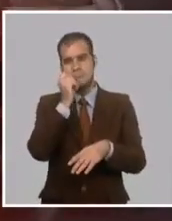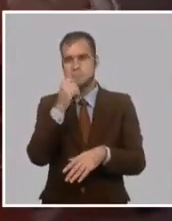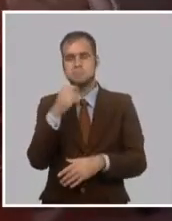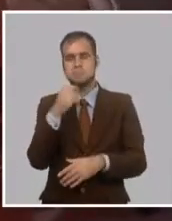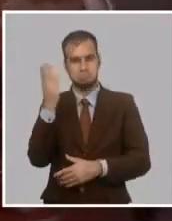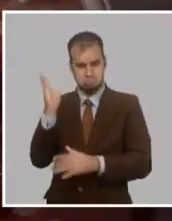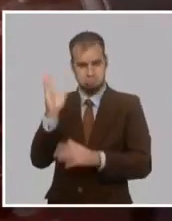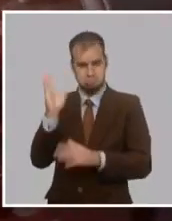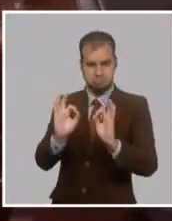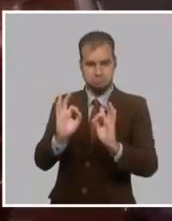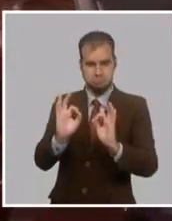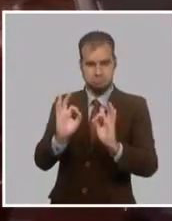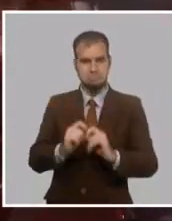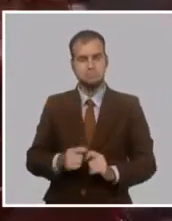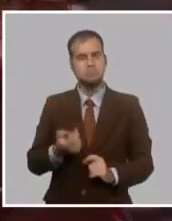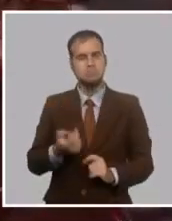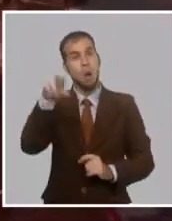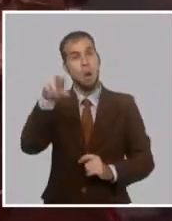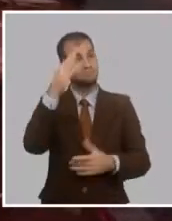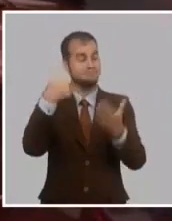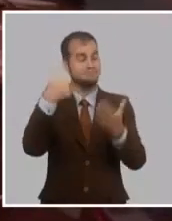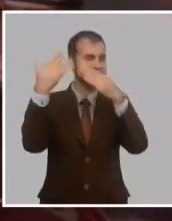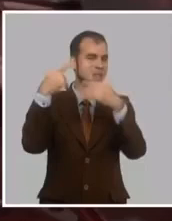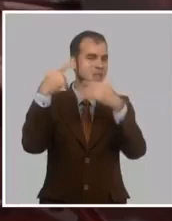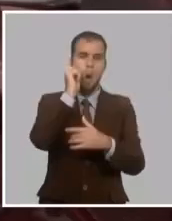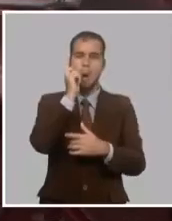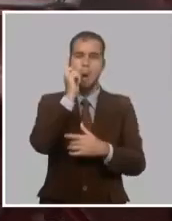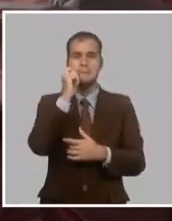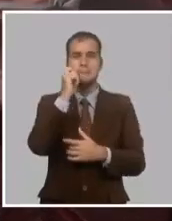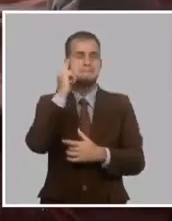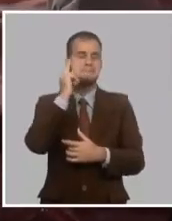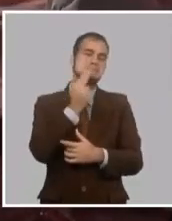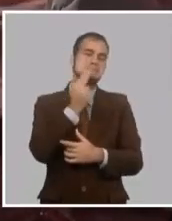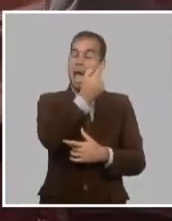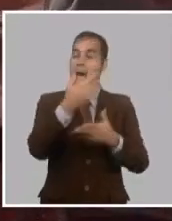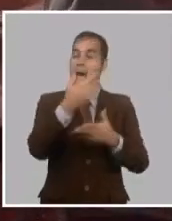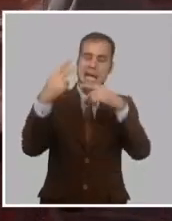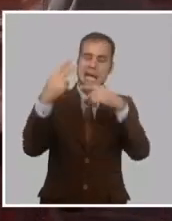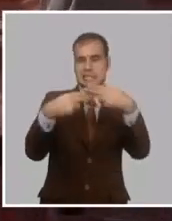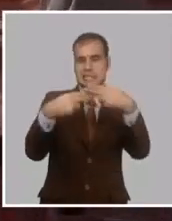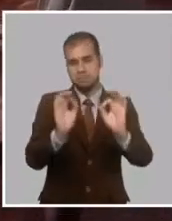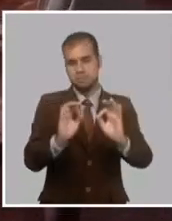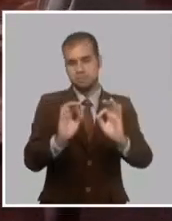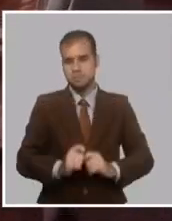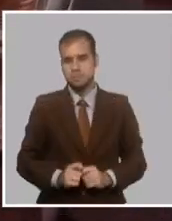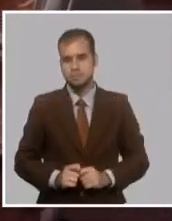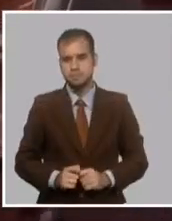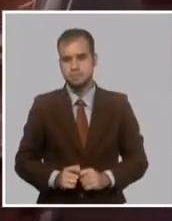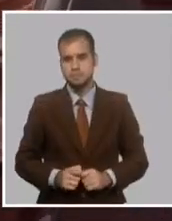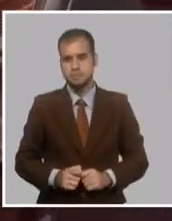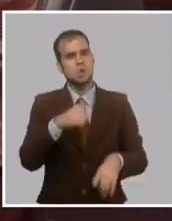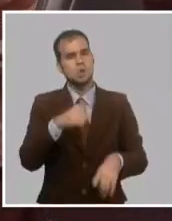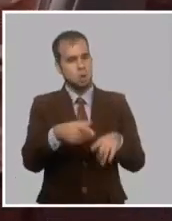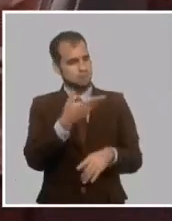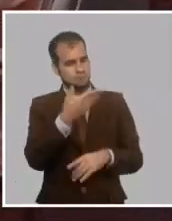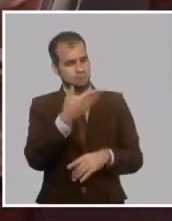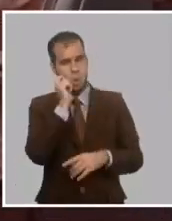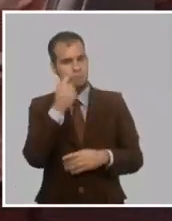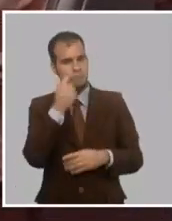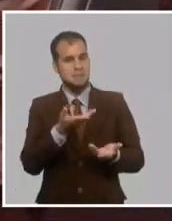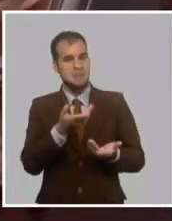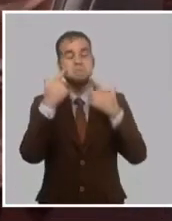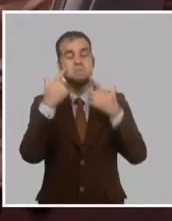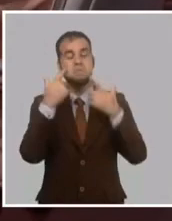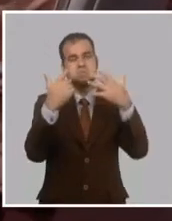importante era para